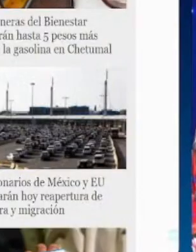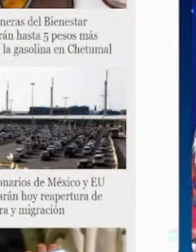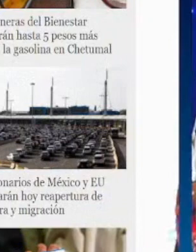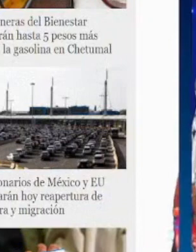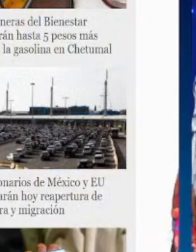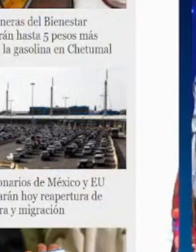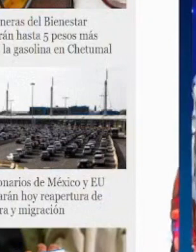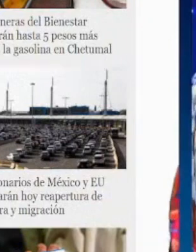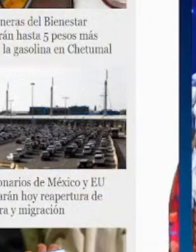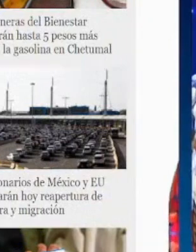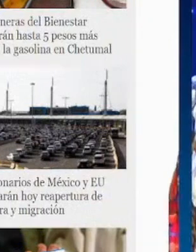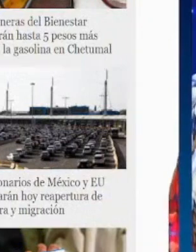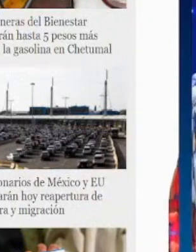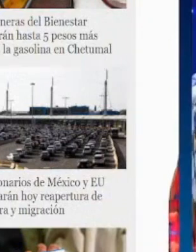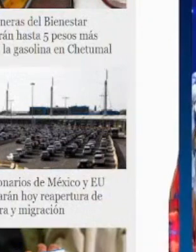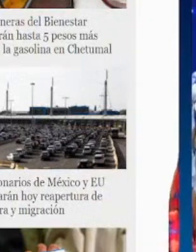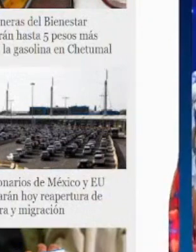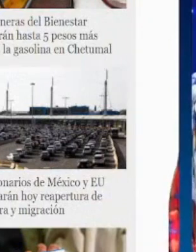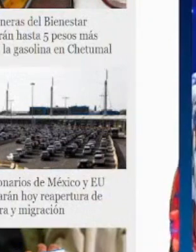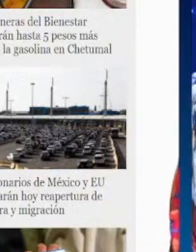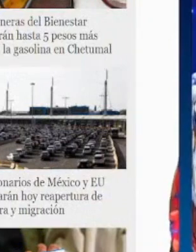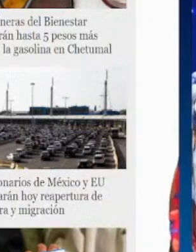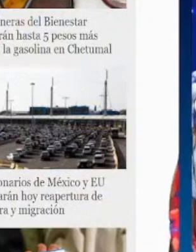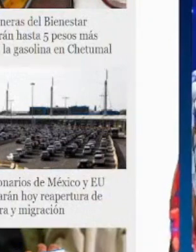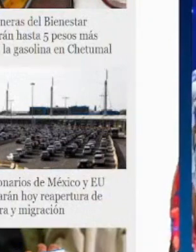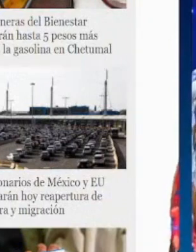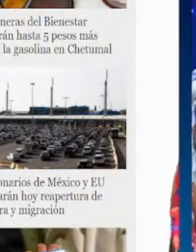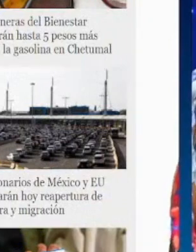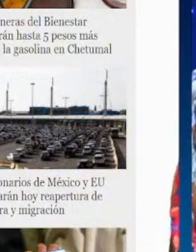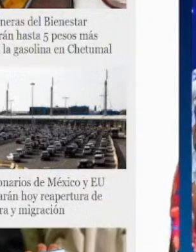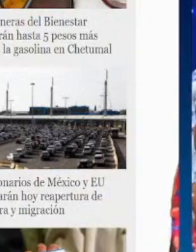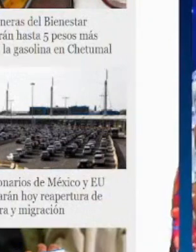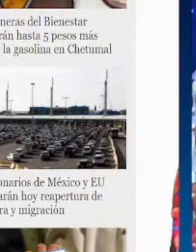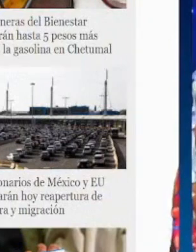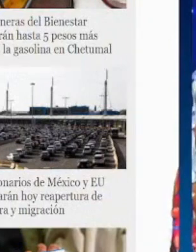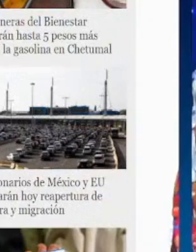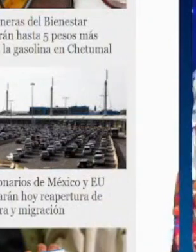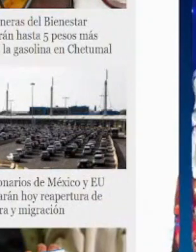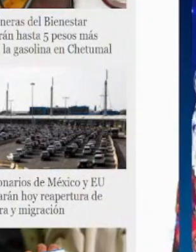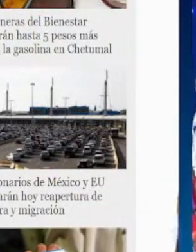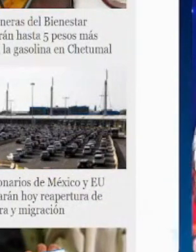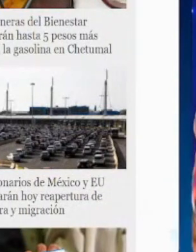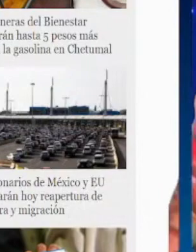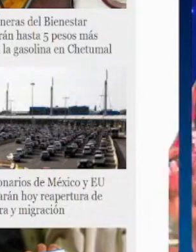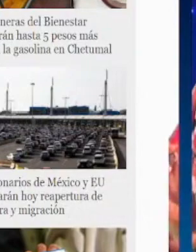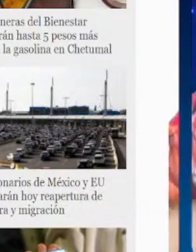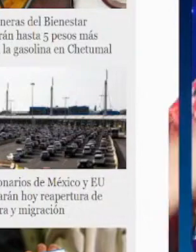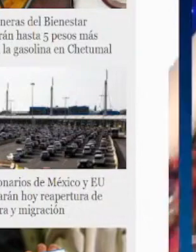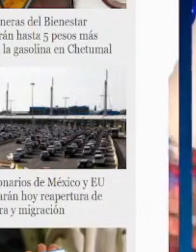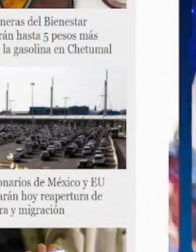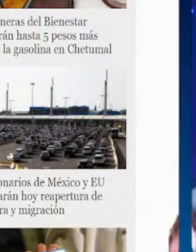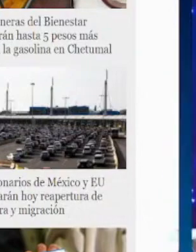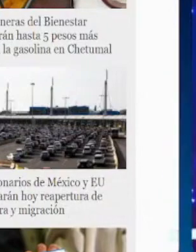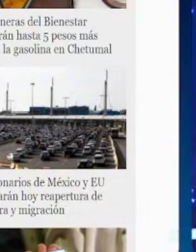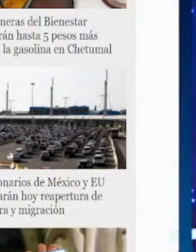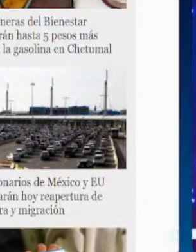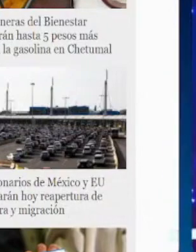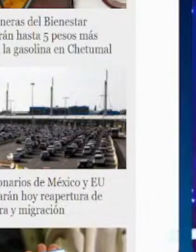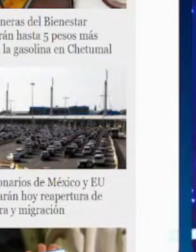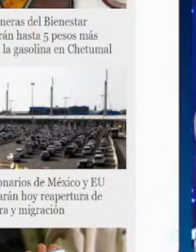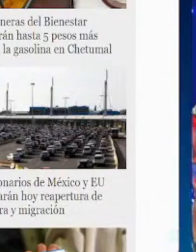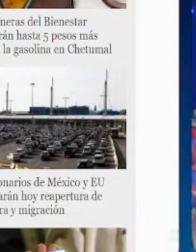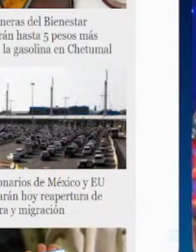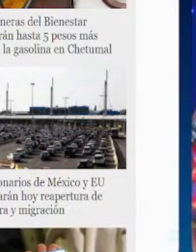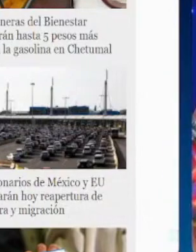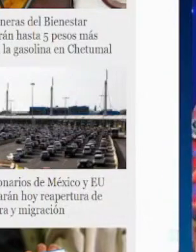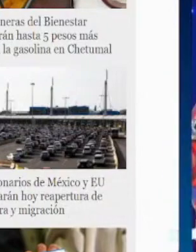tenemos otra nota que dice López Obrador urge aprobar las leyes secundarias sobre la revocación y este es al otro tema que vamos